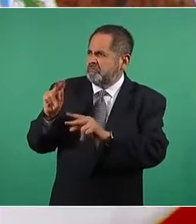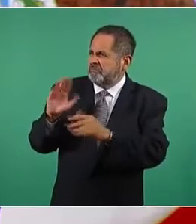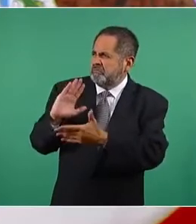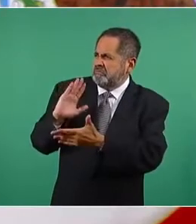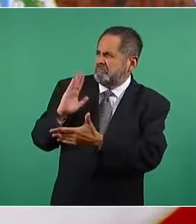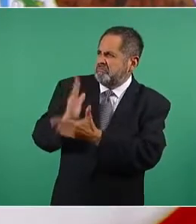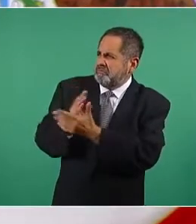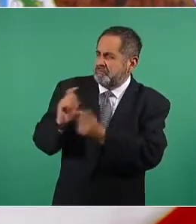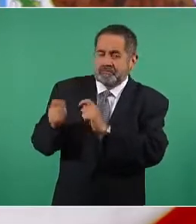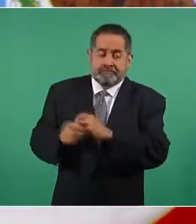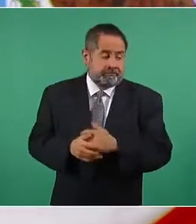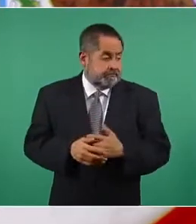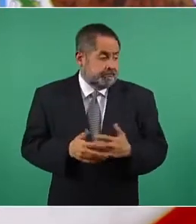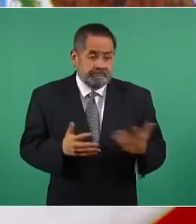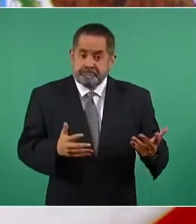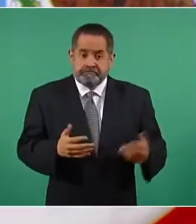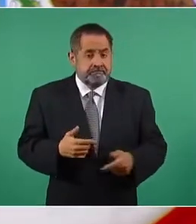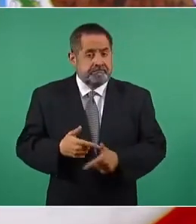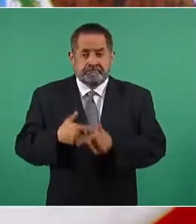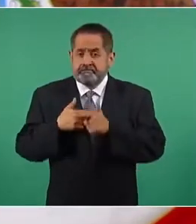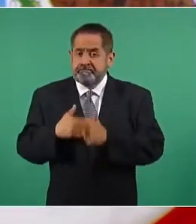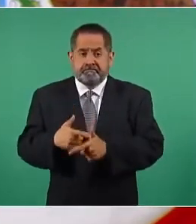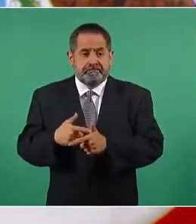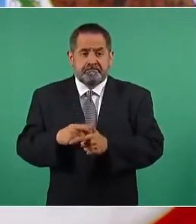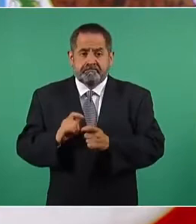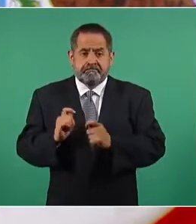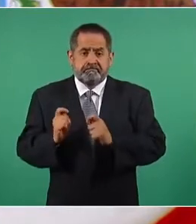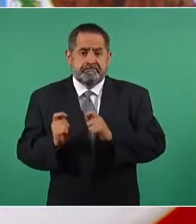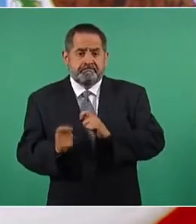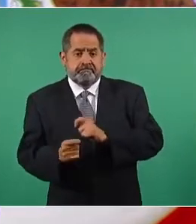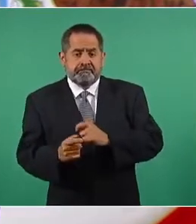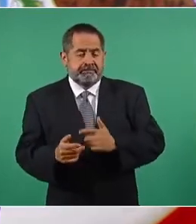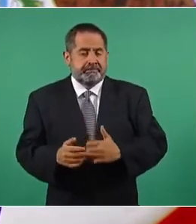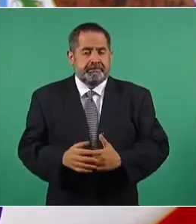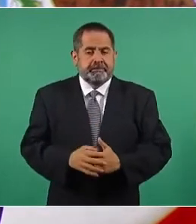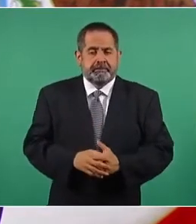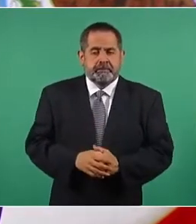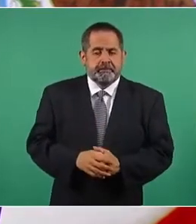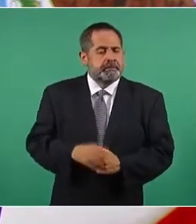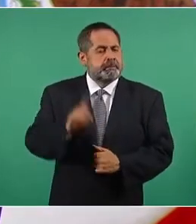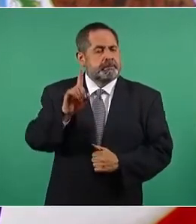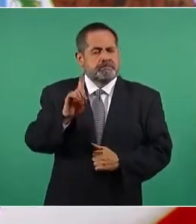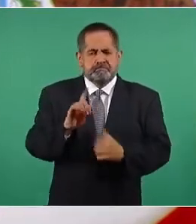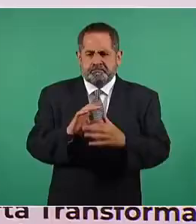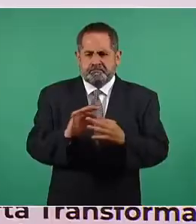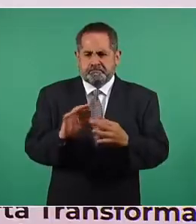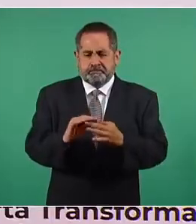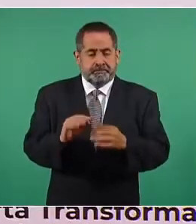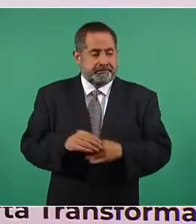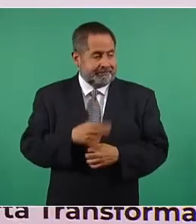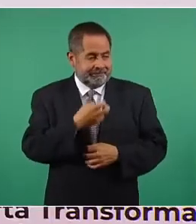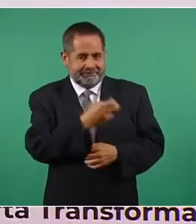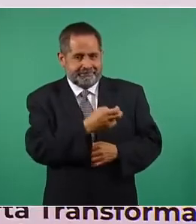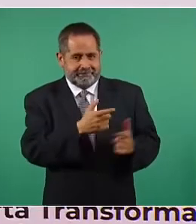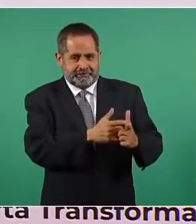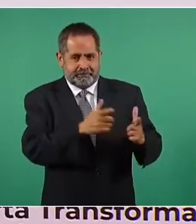está en marcha. En primer término, señalo que este grupo reaccionario